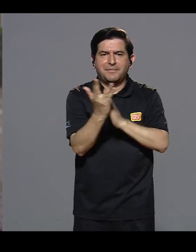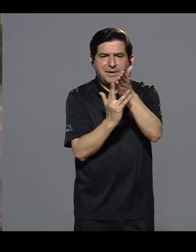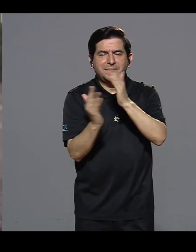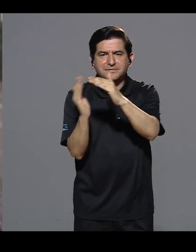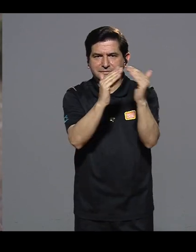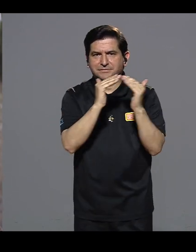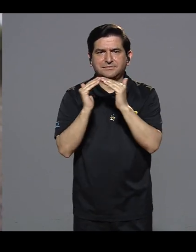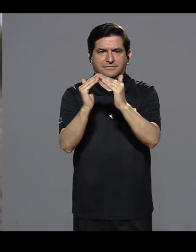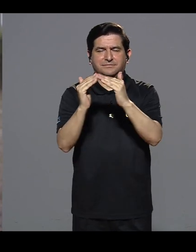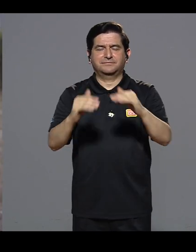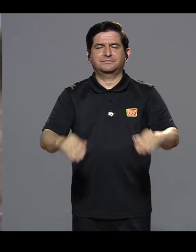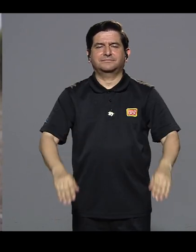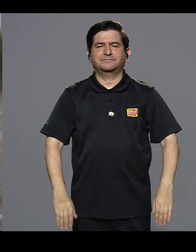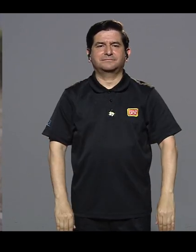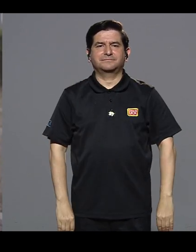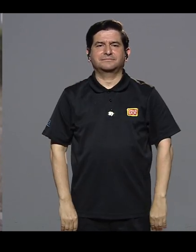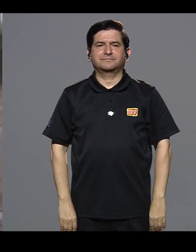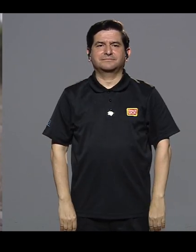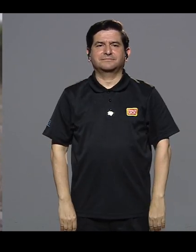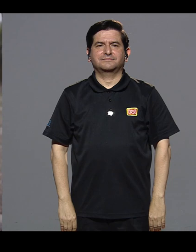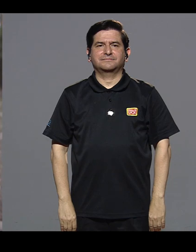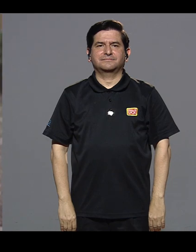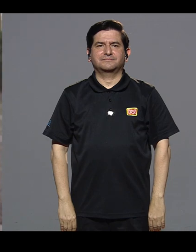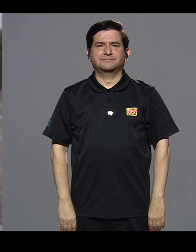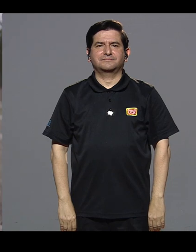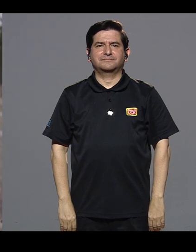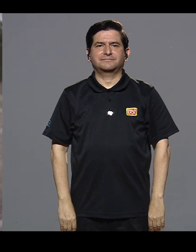permitiendo un mayor acceso a la población.